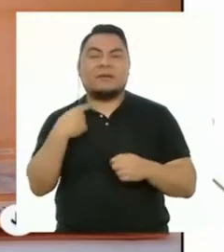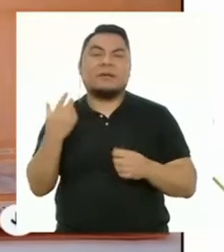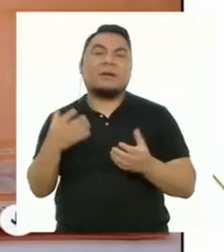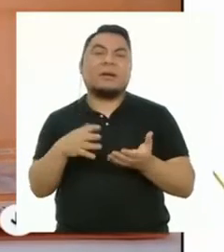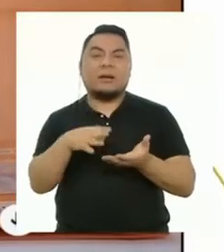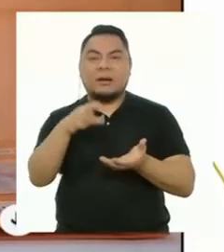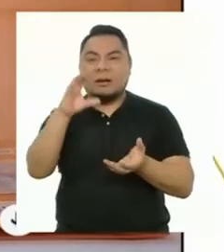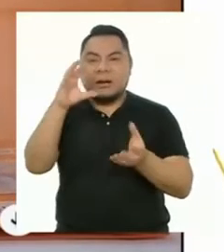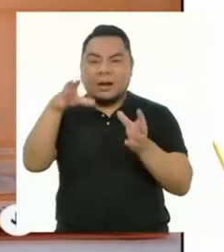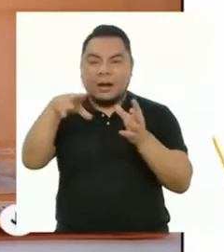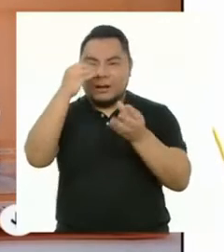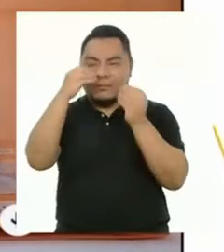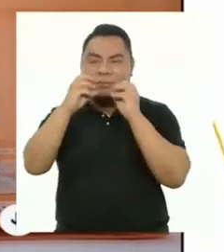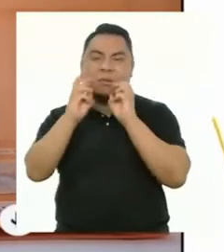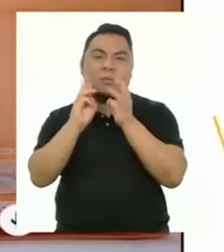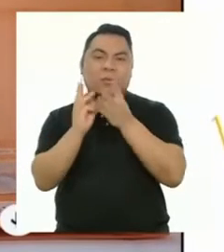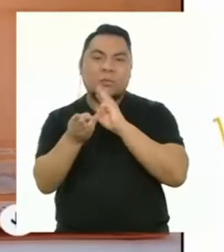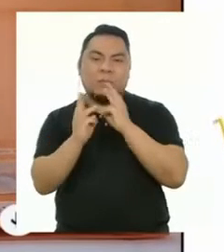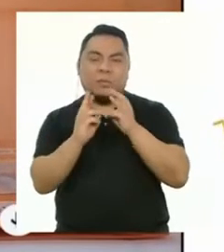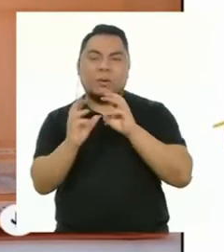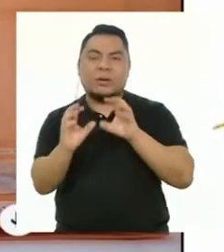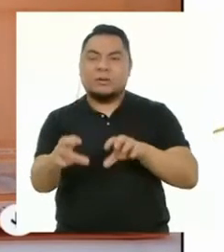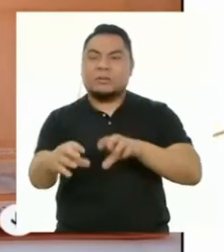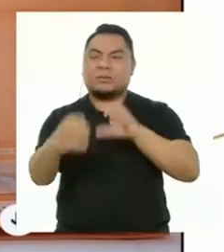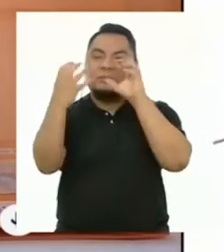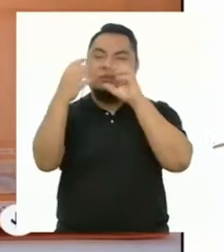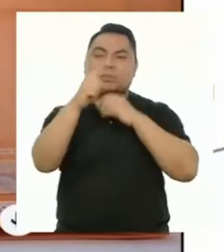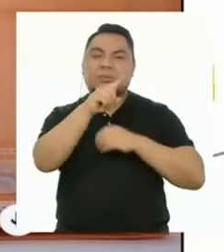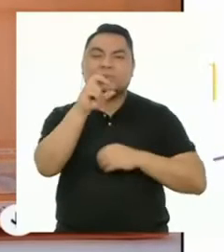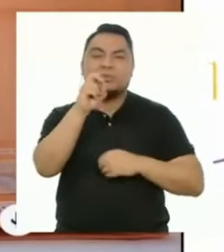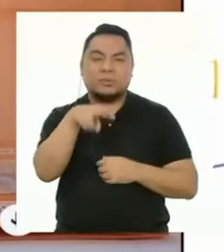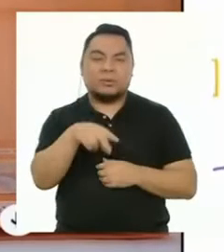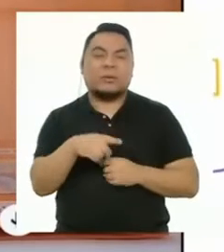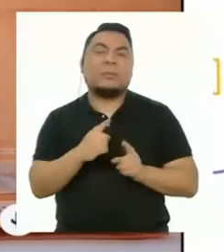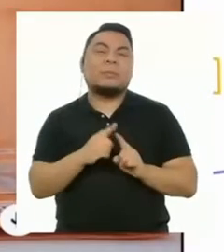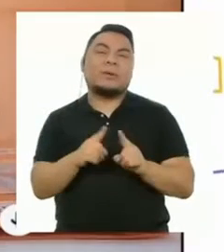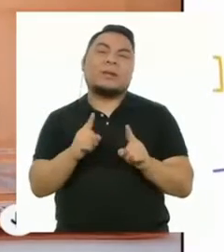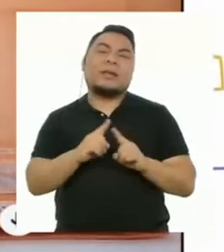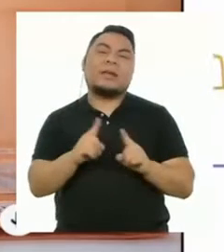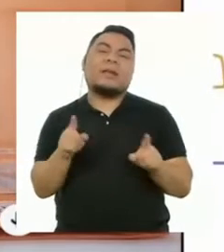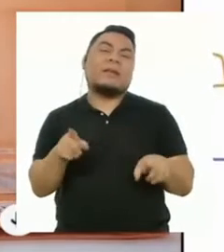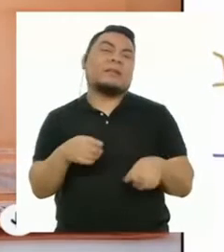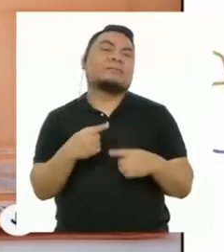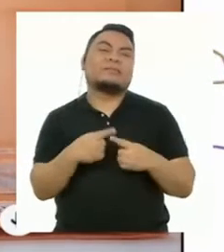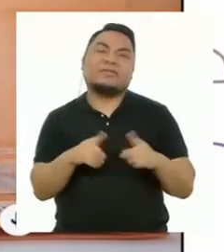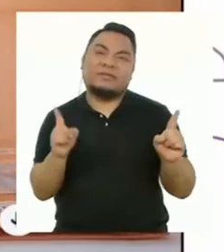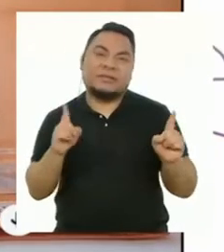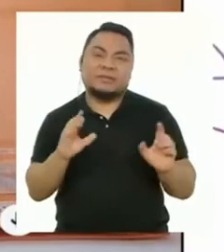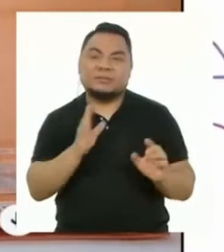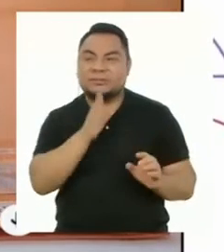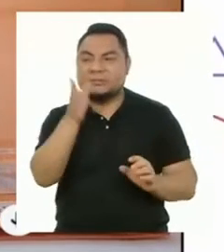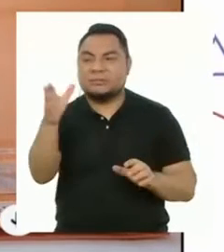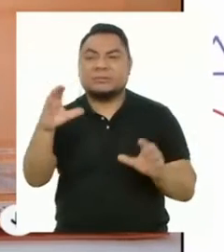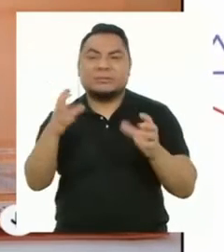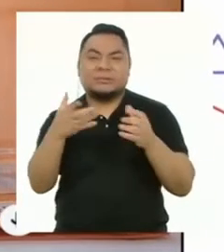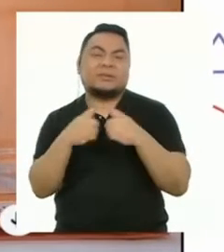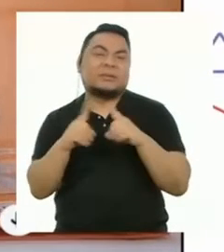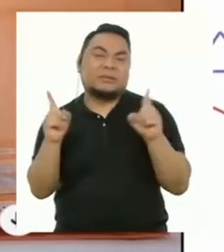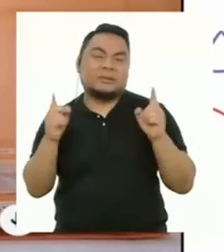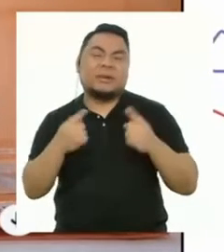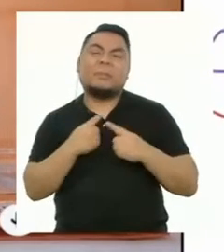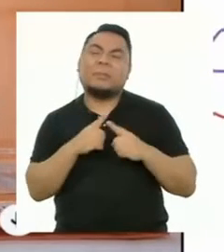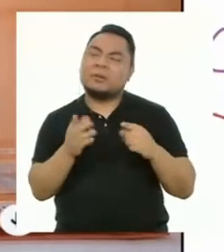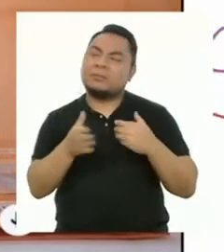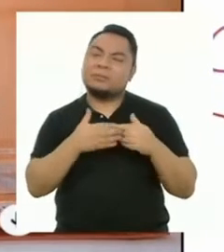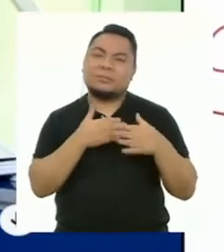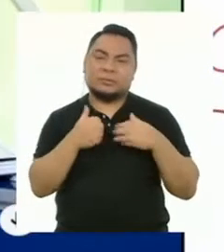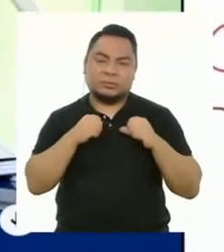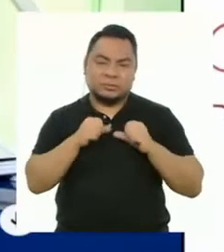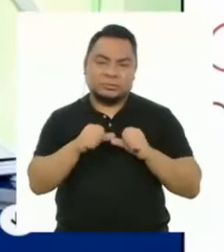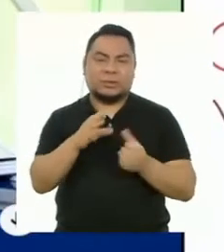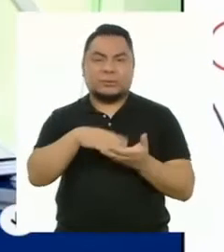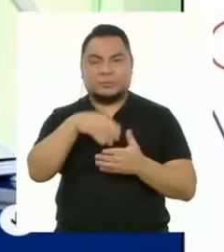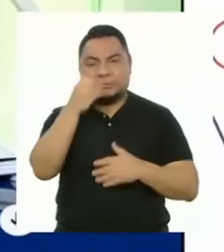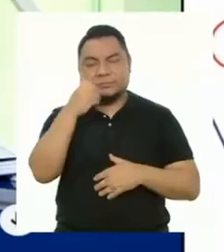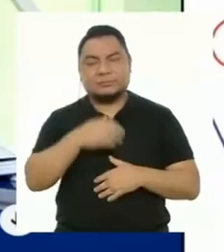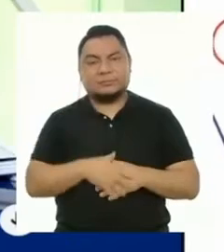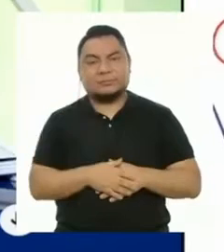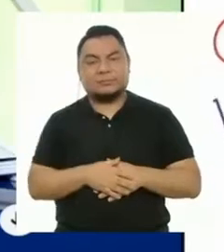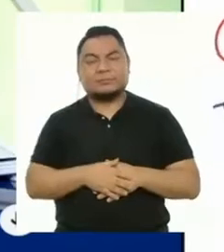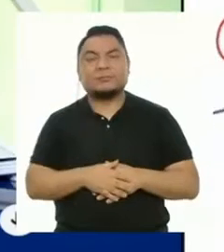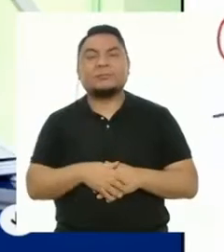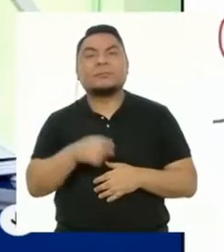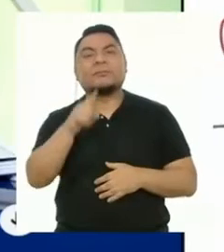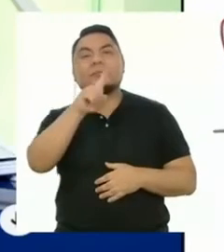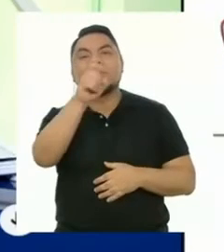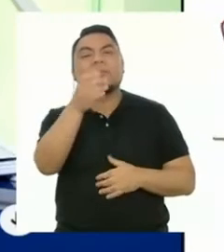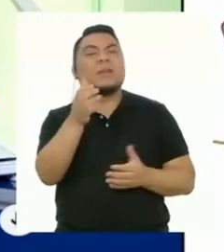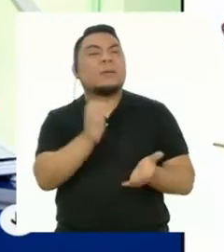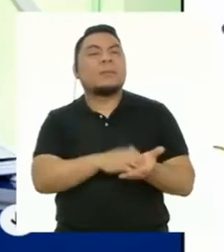herramientas como el WhatsApp, el Zoom. Pues no es igual que estar en una clase presencial, pero aún así sigo adelante. ¿Qué es